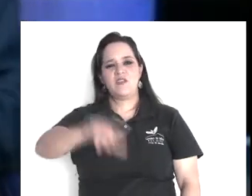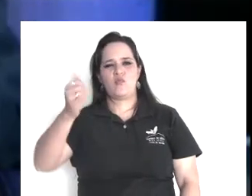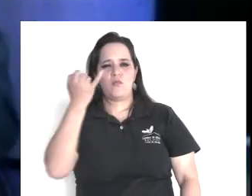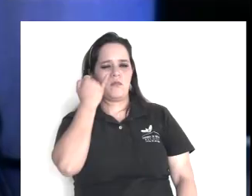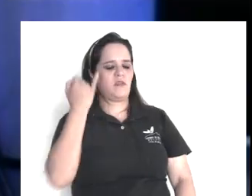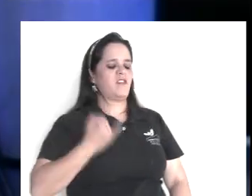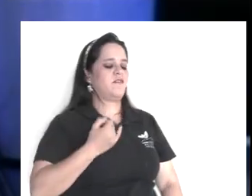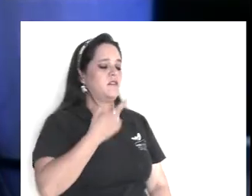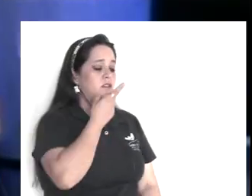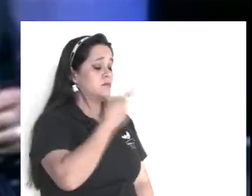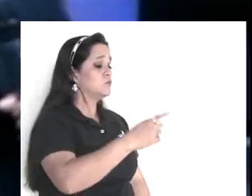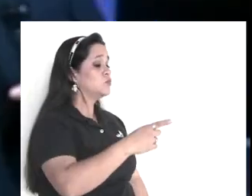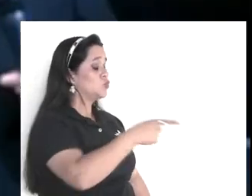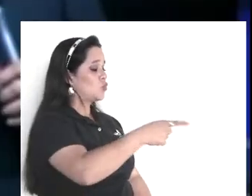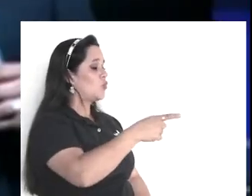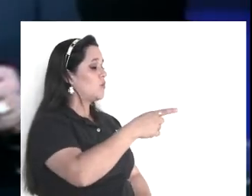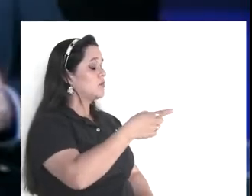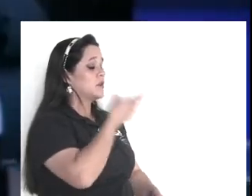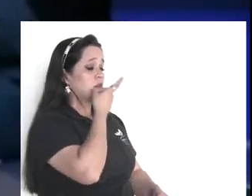fue con el chisme,